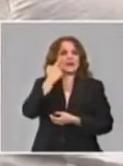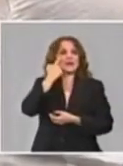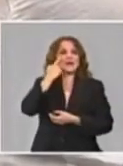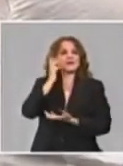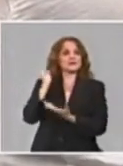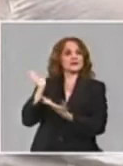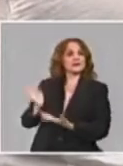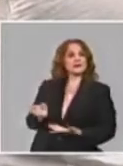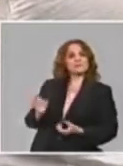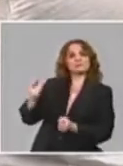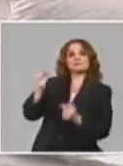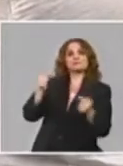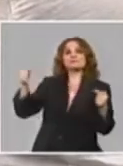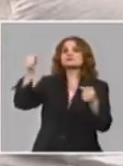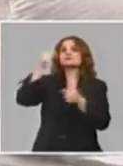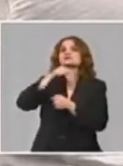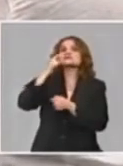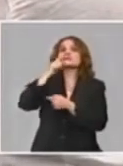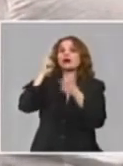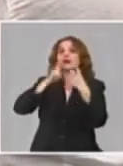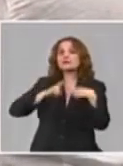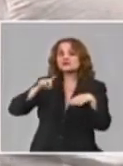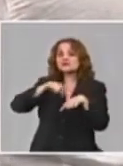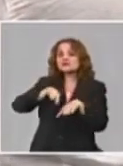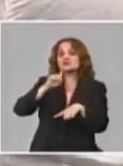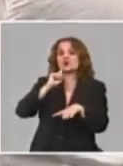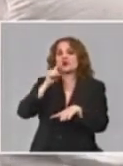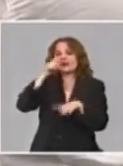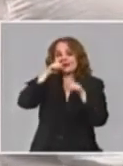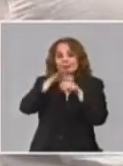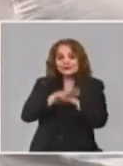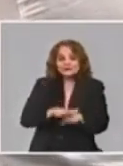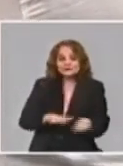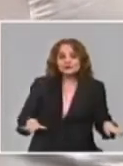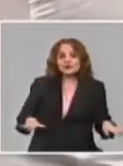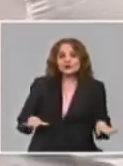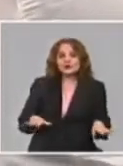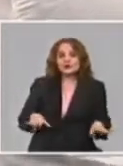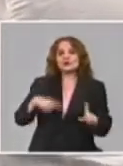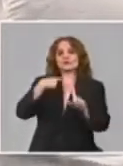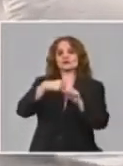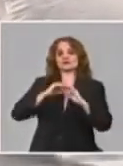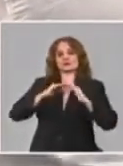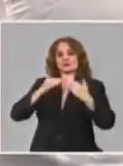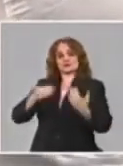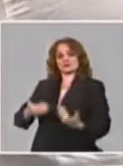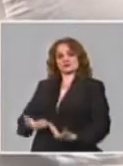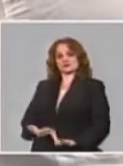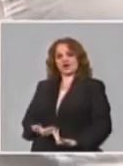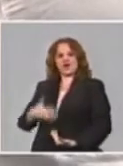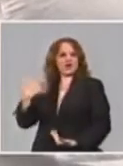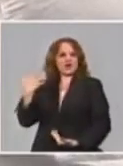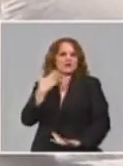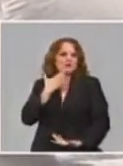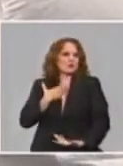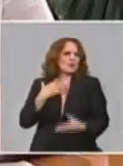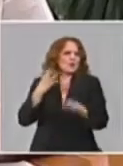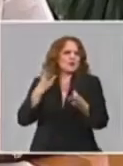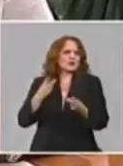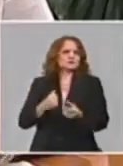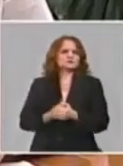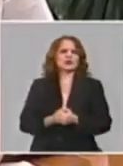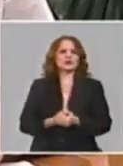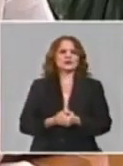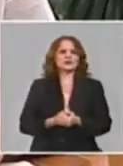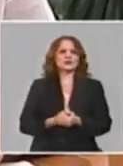han estado los pacientes pediátricos y las embarazadas ¿cuáles han sido los resultados que podemos para nosotros eso es